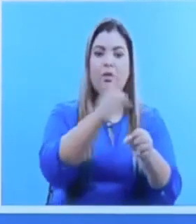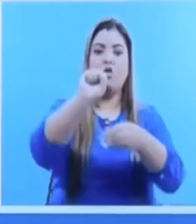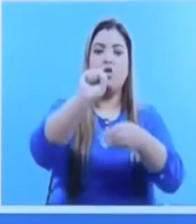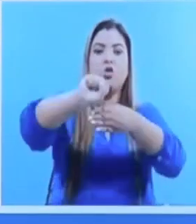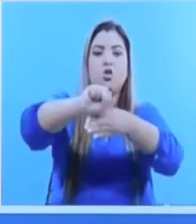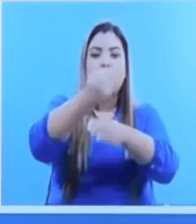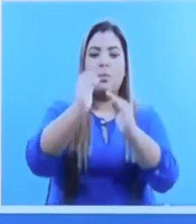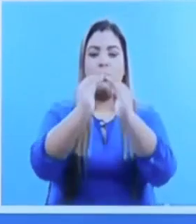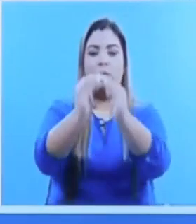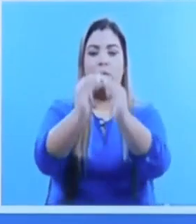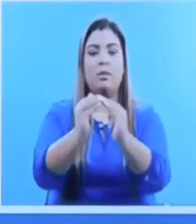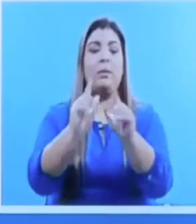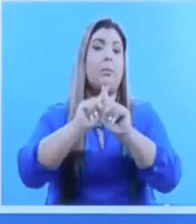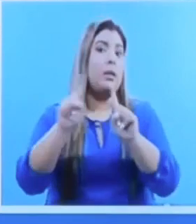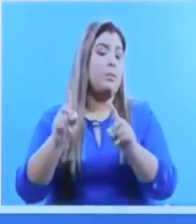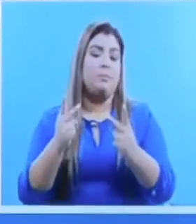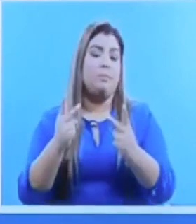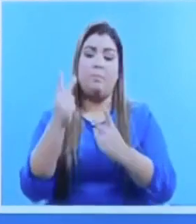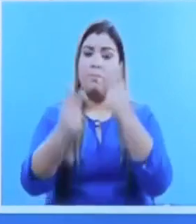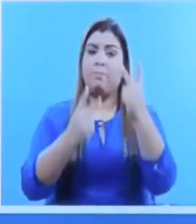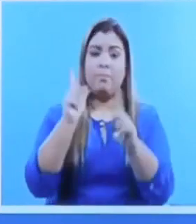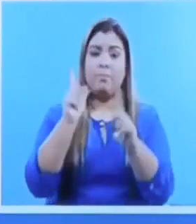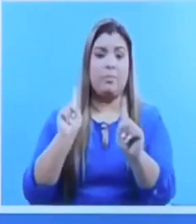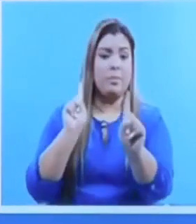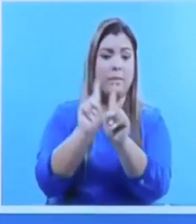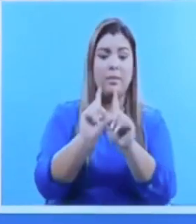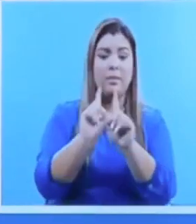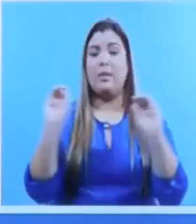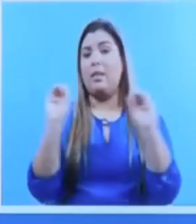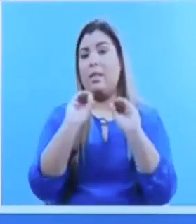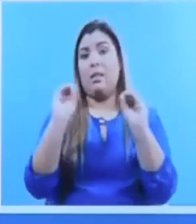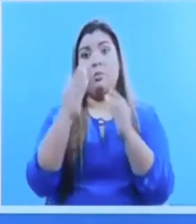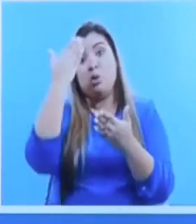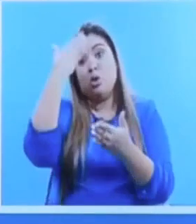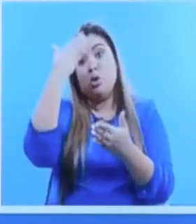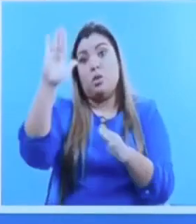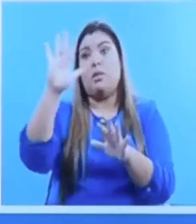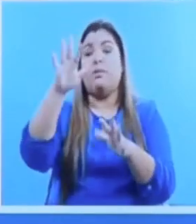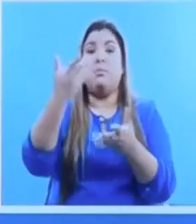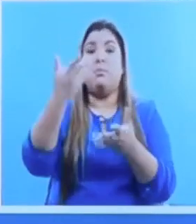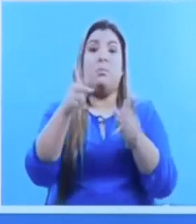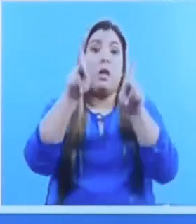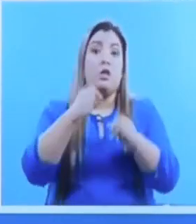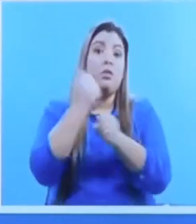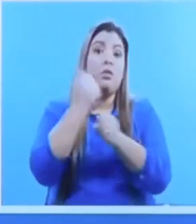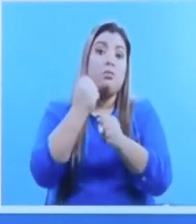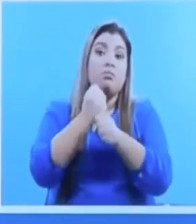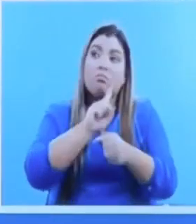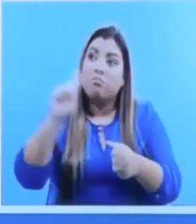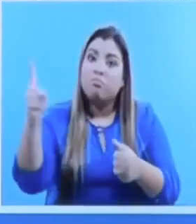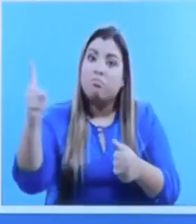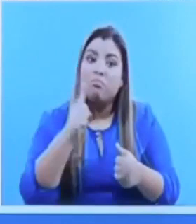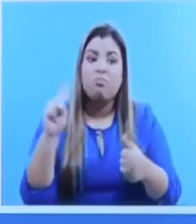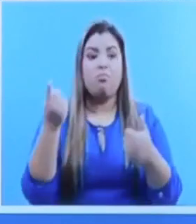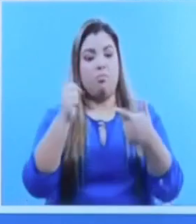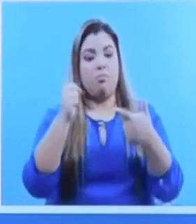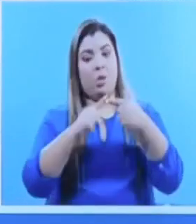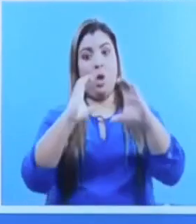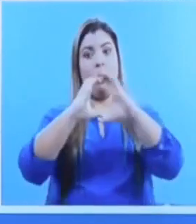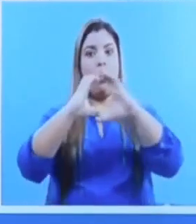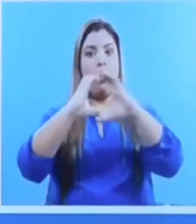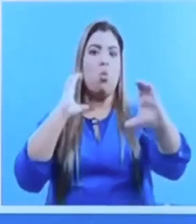puedan traer ese virus, ya sea por su exposición, tanto en el trabajo o en el